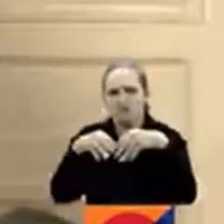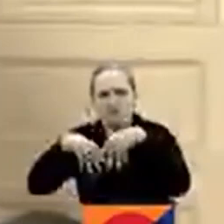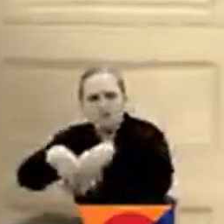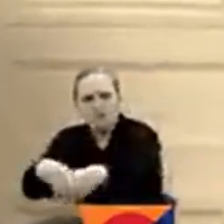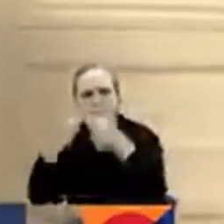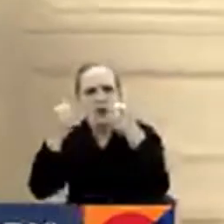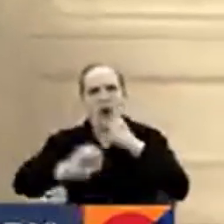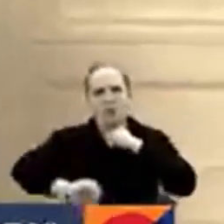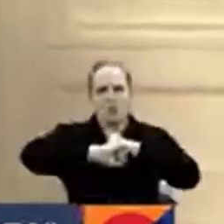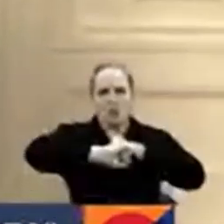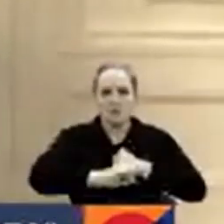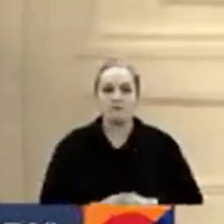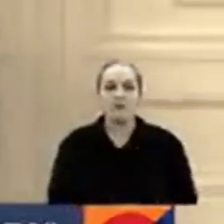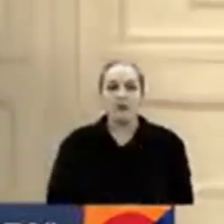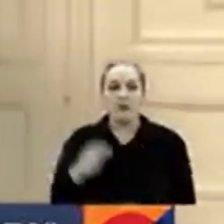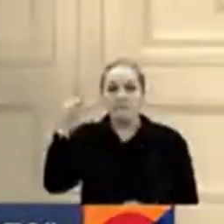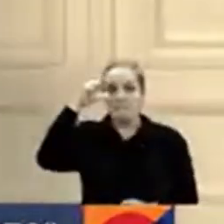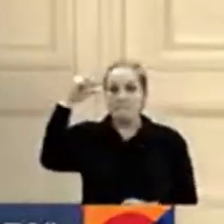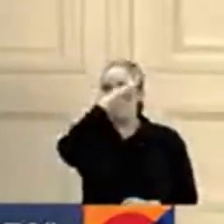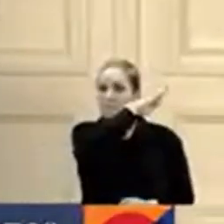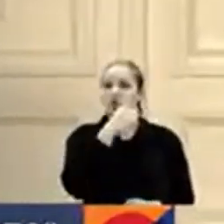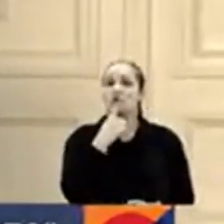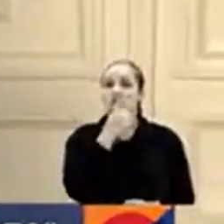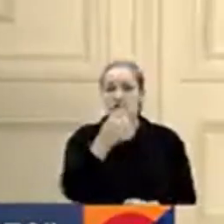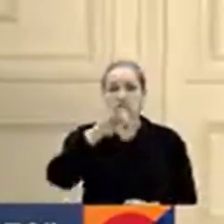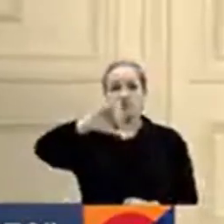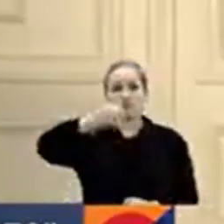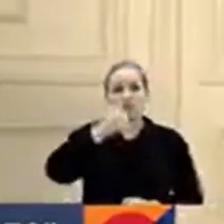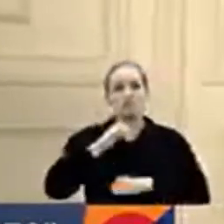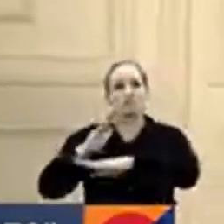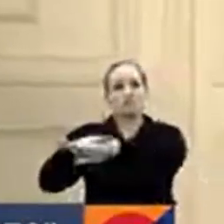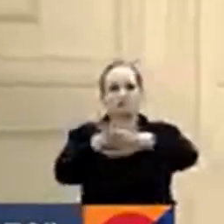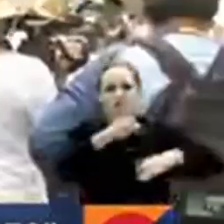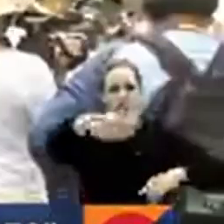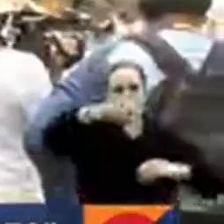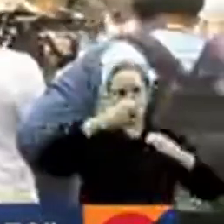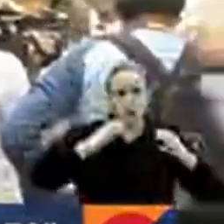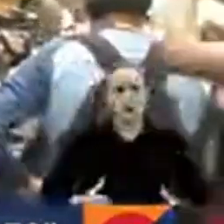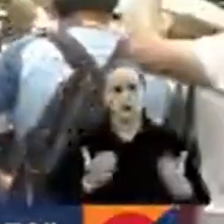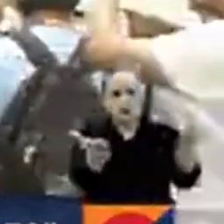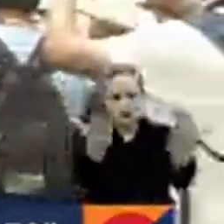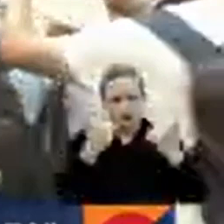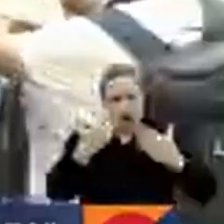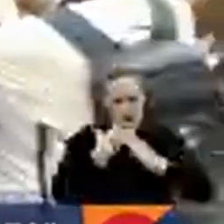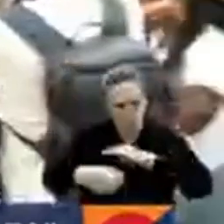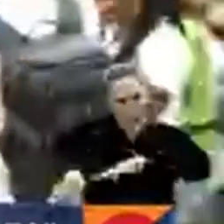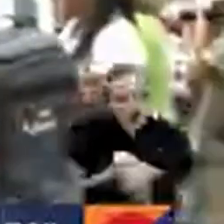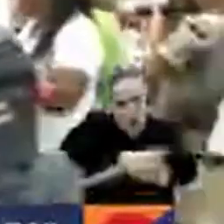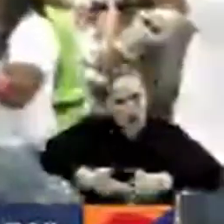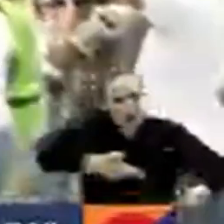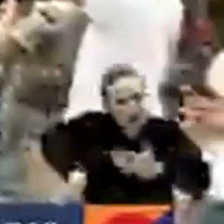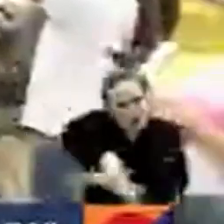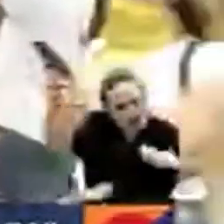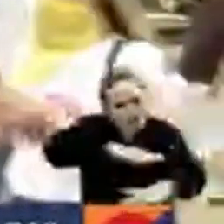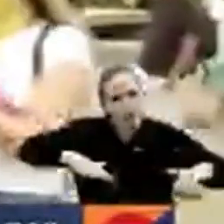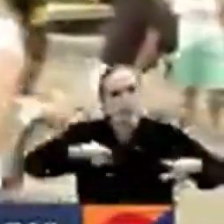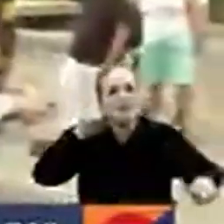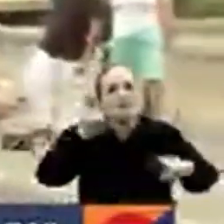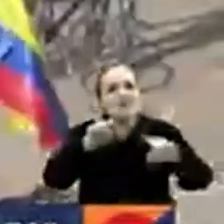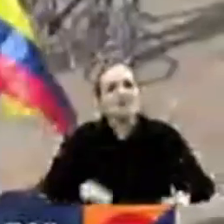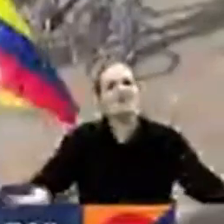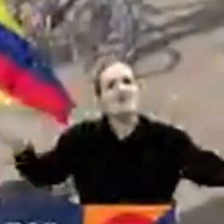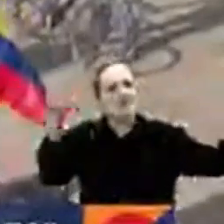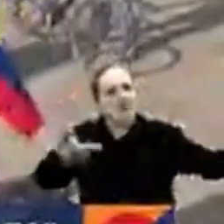El presidente Gustavo Petro ratificó el llamado de la ciudadanía a las calles. Según el mandatario, la plaza pública es el mejor